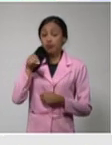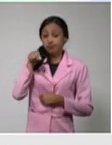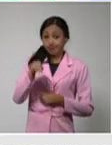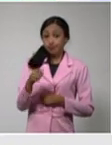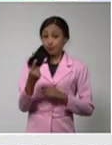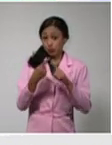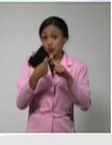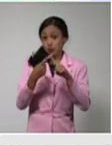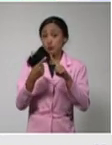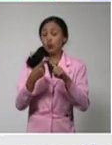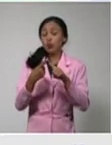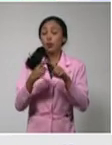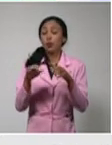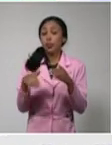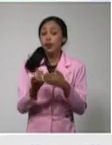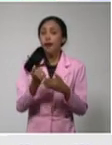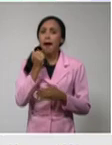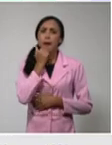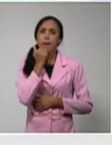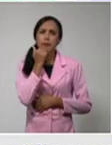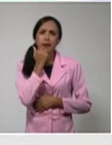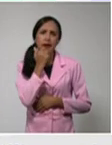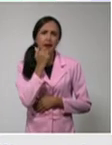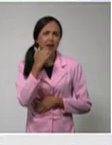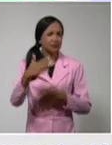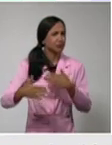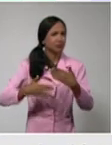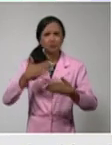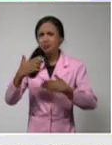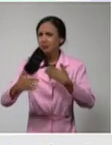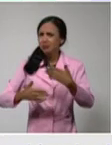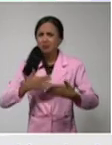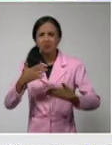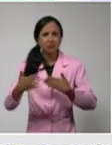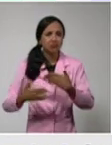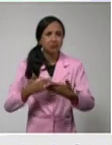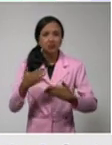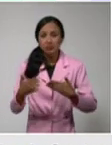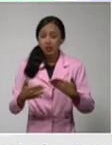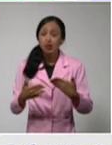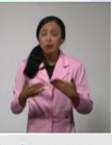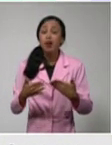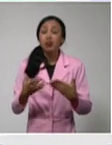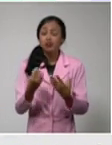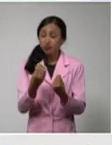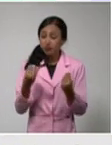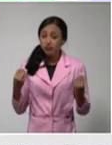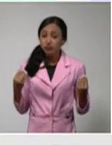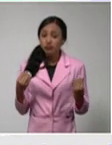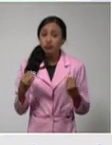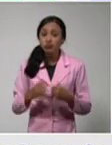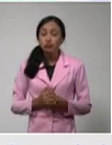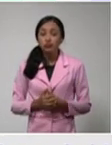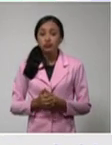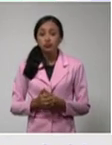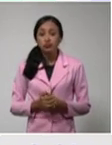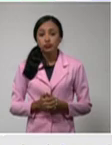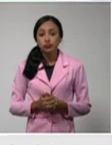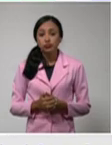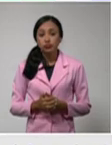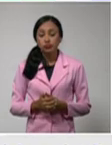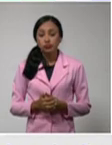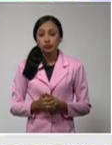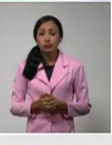Estuvo muy inestable hemodinámicamente, en anuria, y en un momento determinado hace una